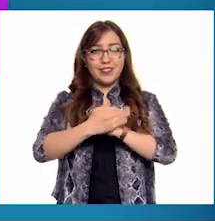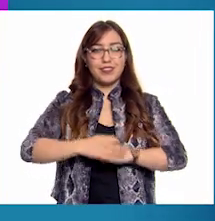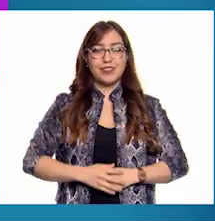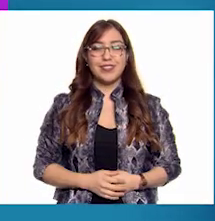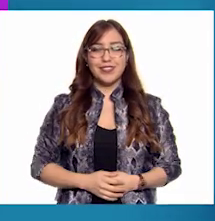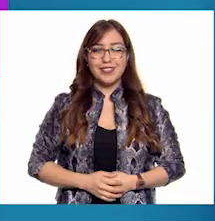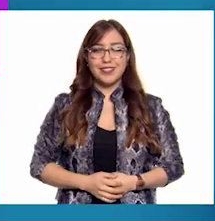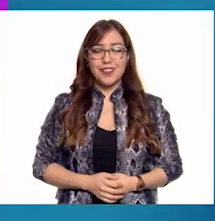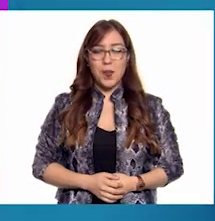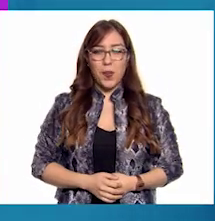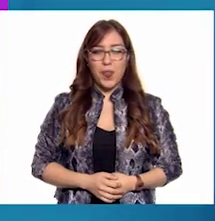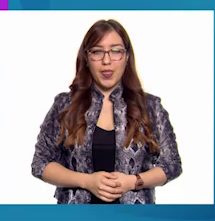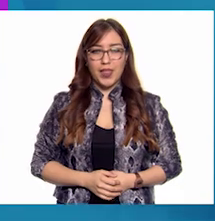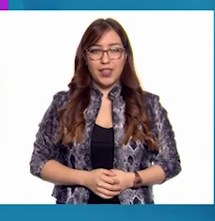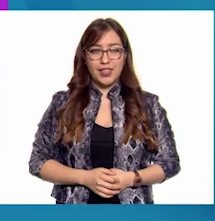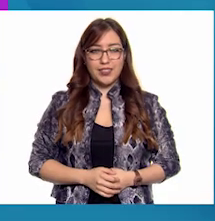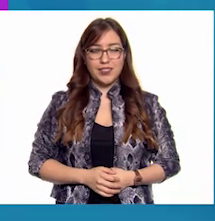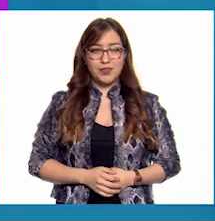a los otros.